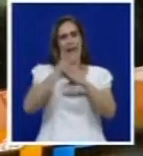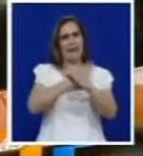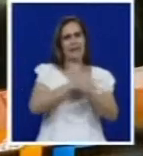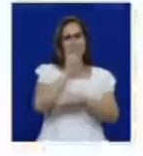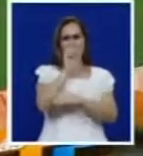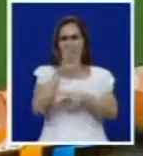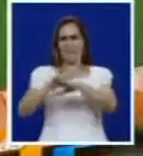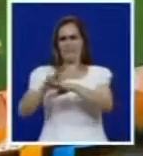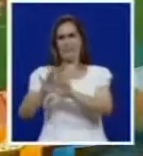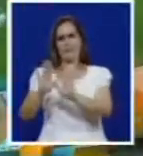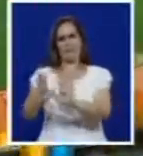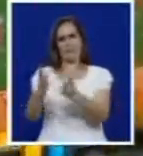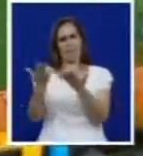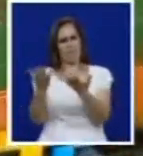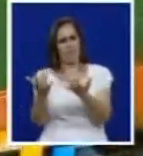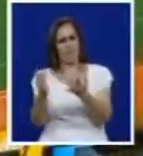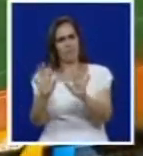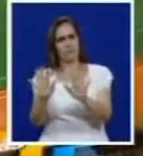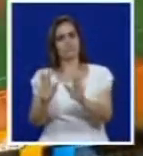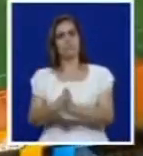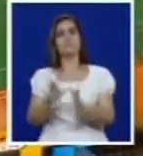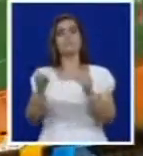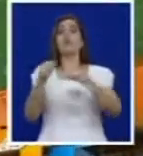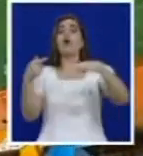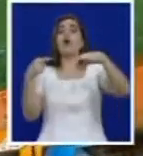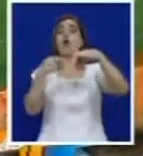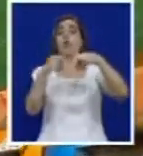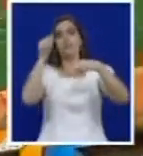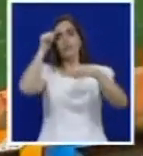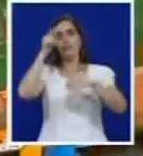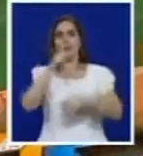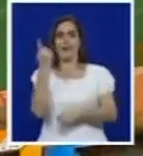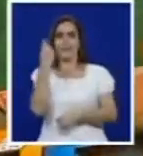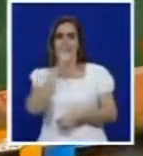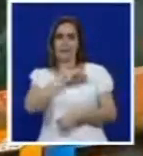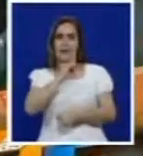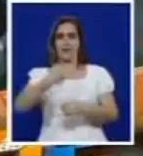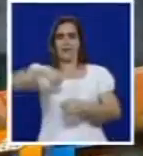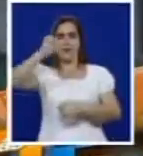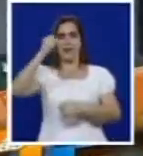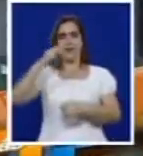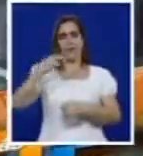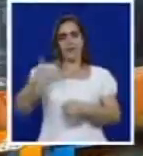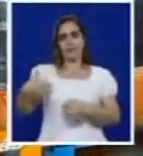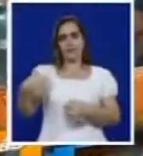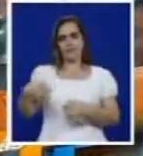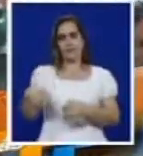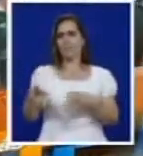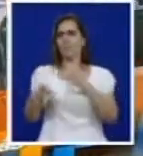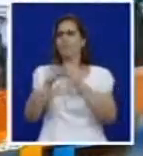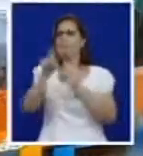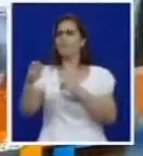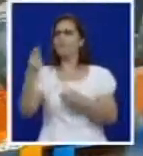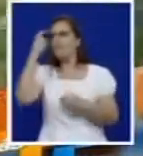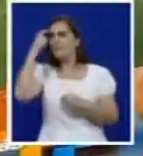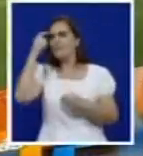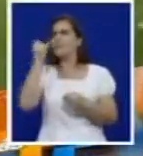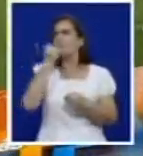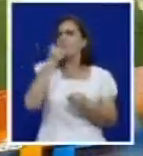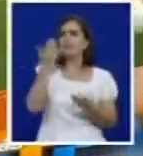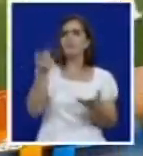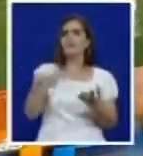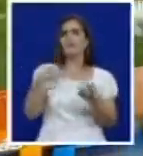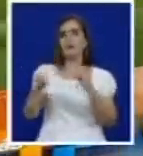por las FARC. En deportes, los goles con los que el deportivo Cali le ganó al Santa Fe. Las reacciones, la crónica de la jornada,